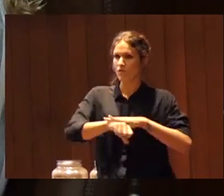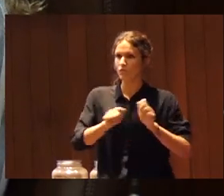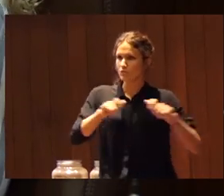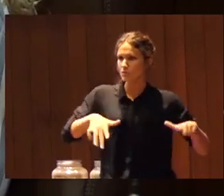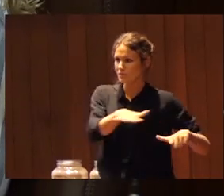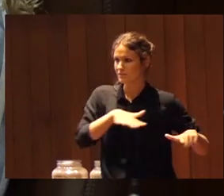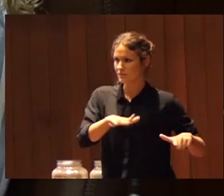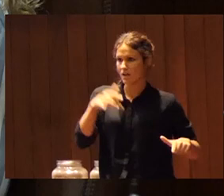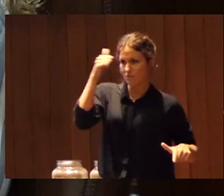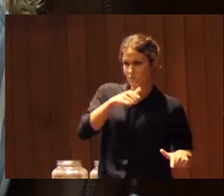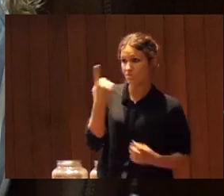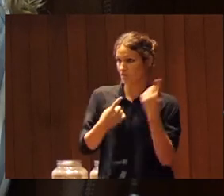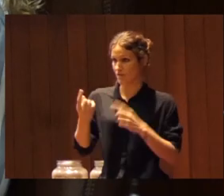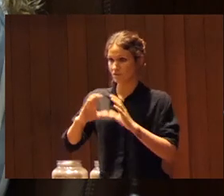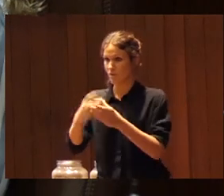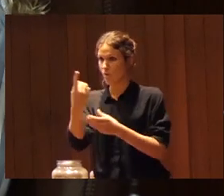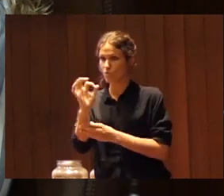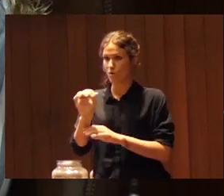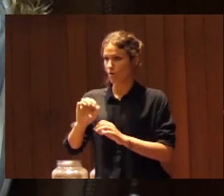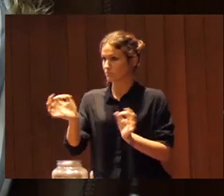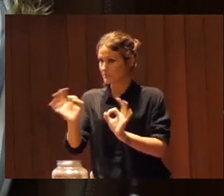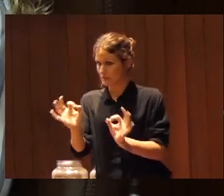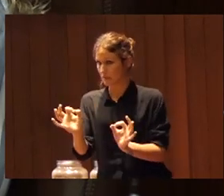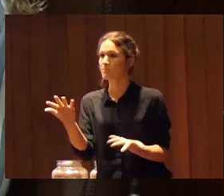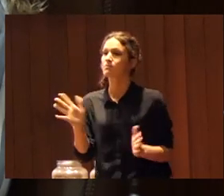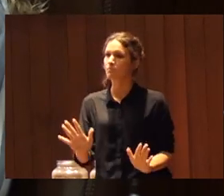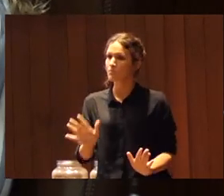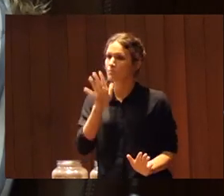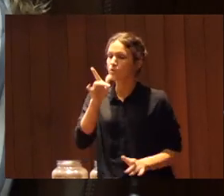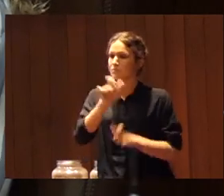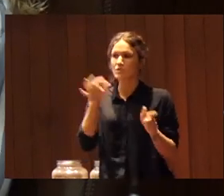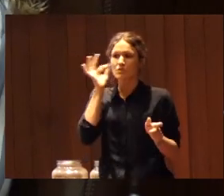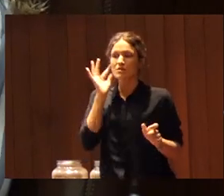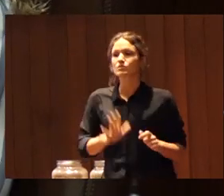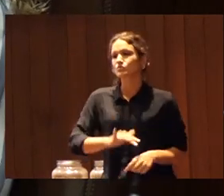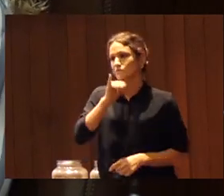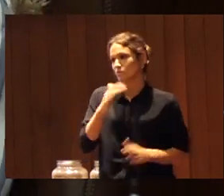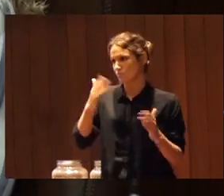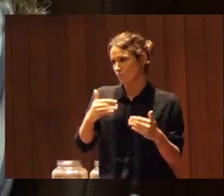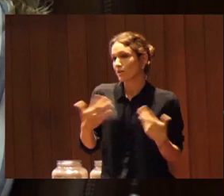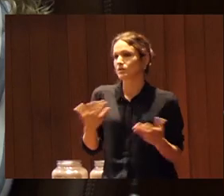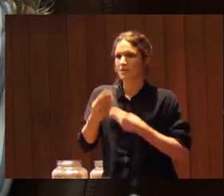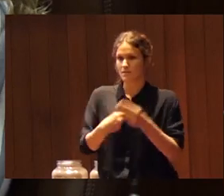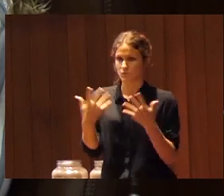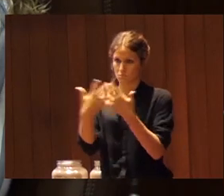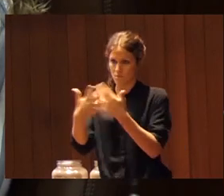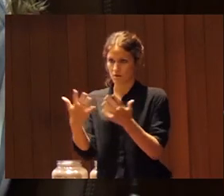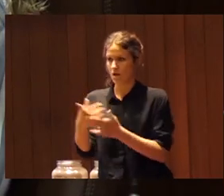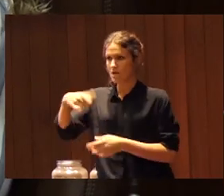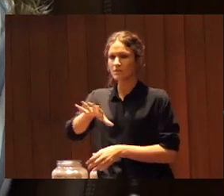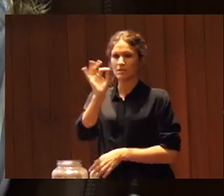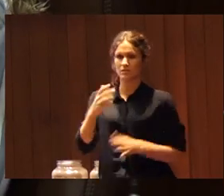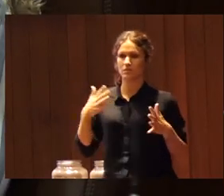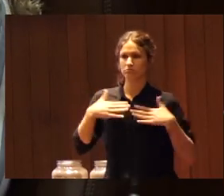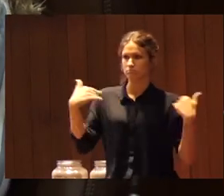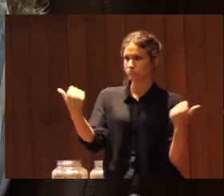dos hay uno o ninguno pero hay chicas lo que no tienen para formar equipos las mezclábamos que ellas jugaran donde quisieran en el